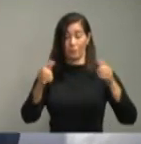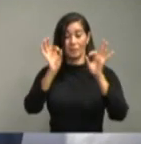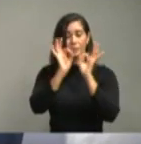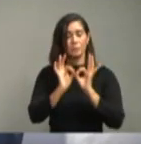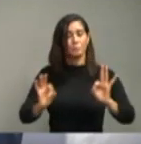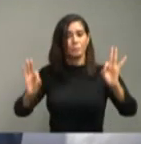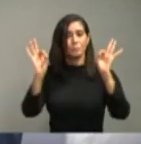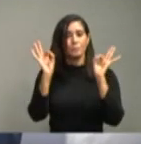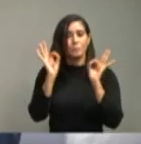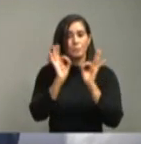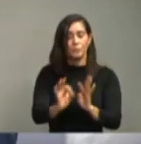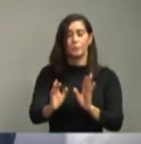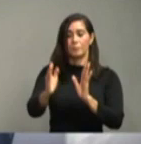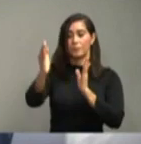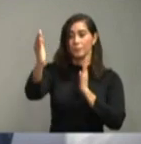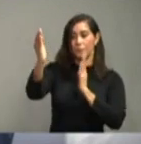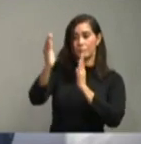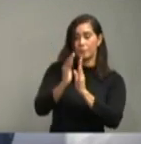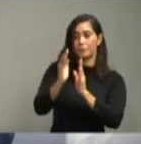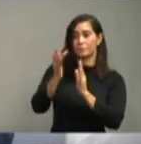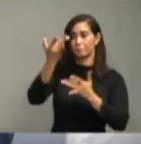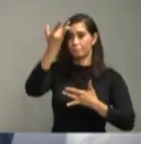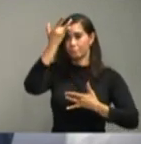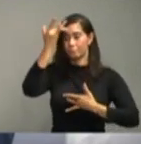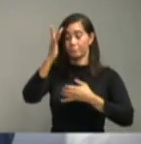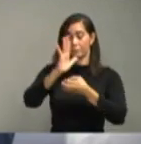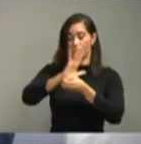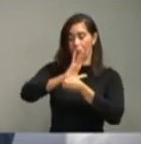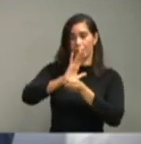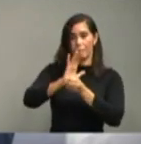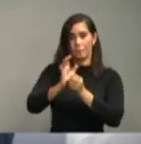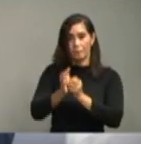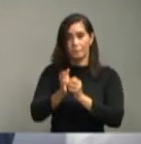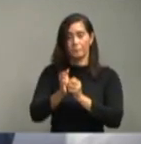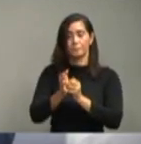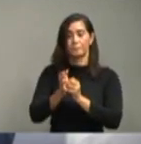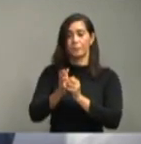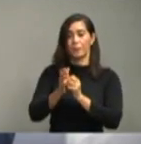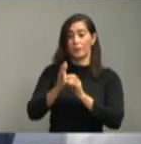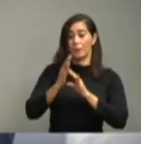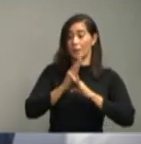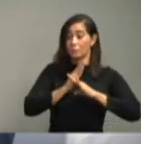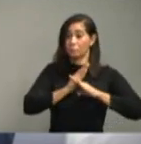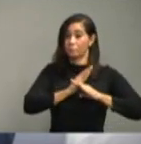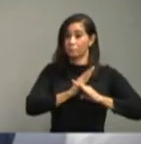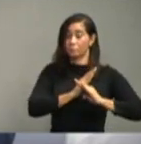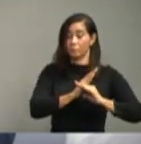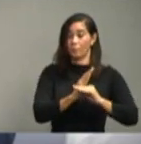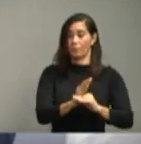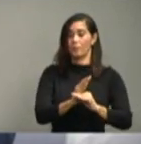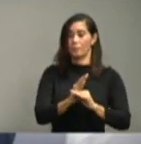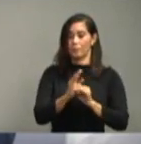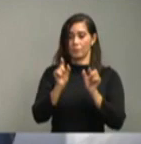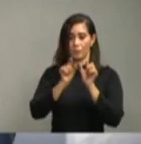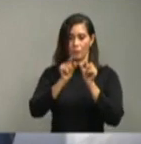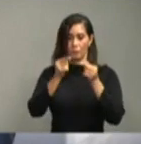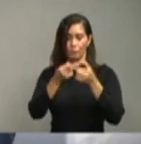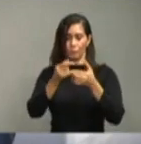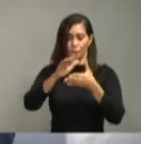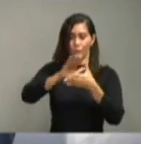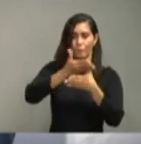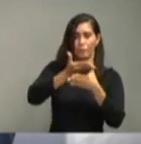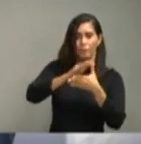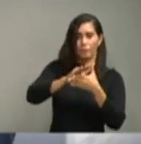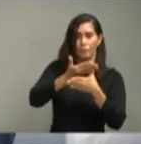para el enfrentamiento del COVID-19, evitar las aglomeraciones,